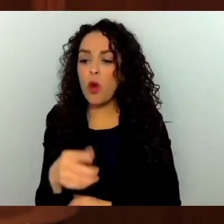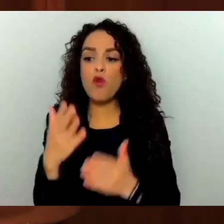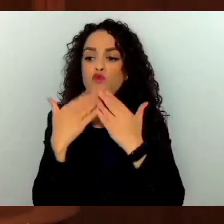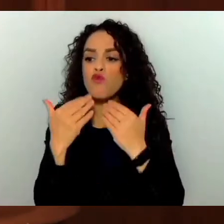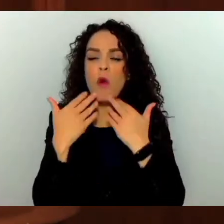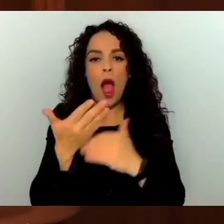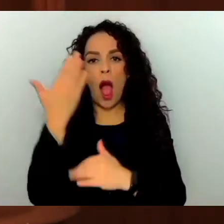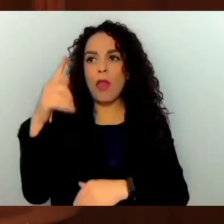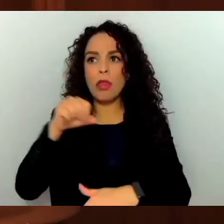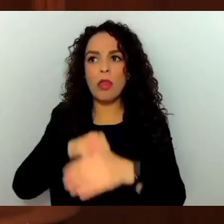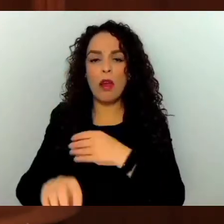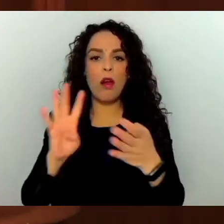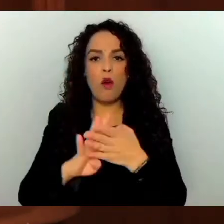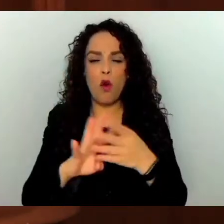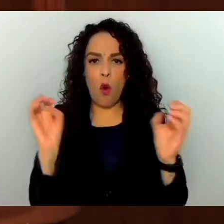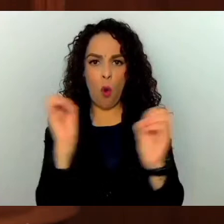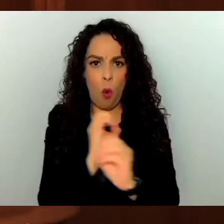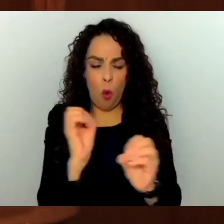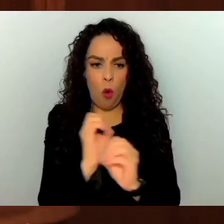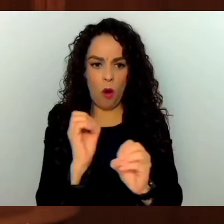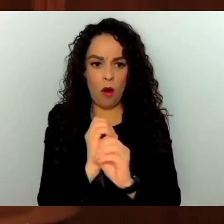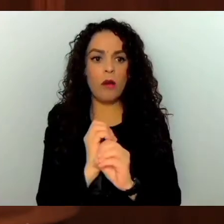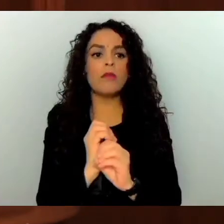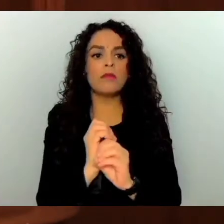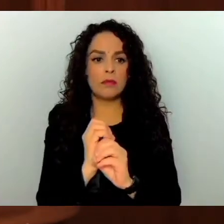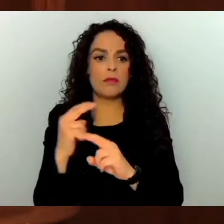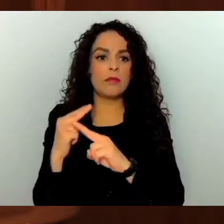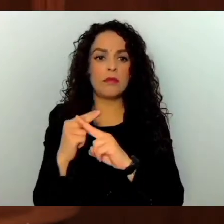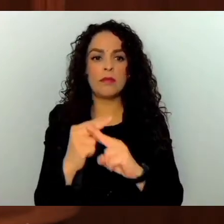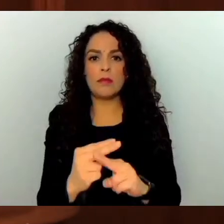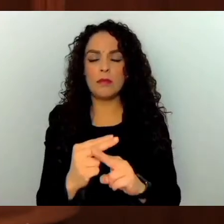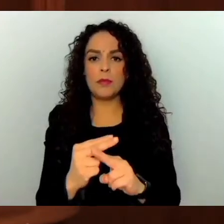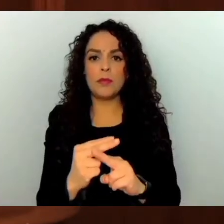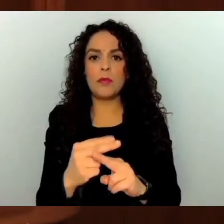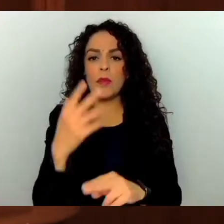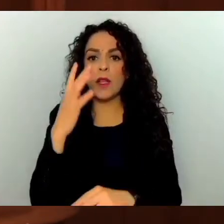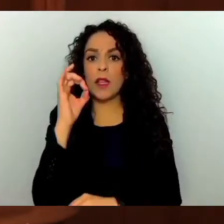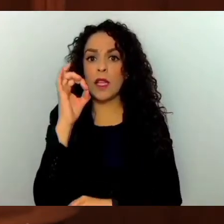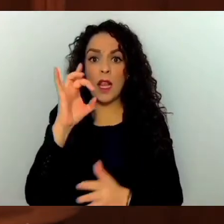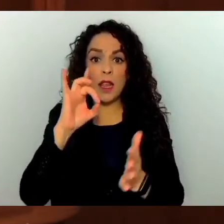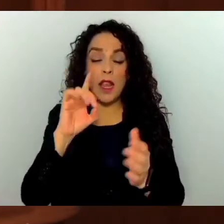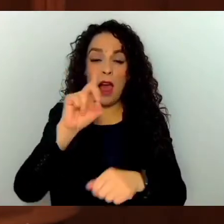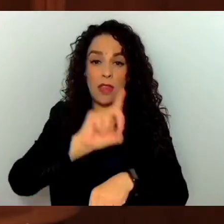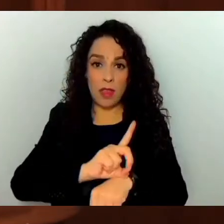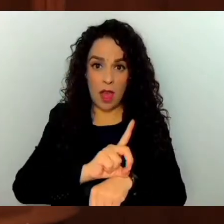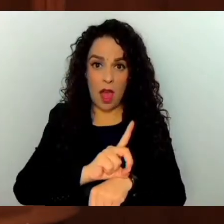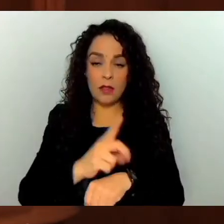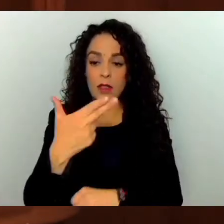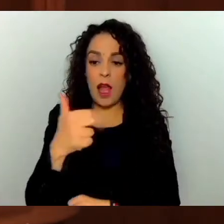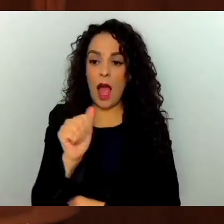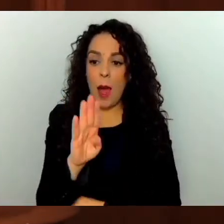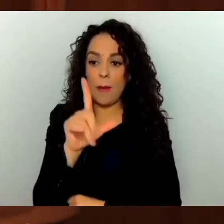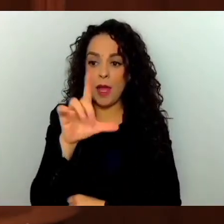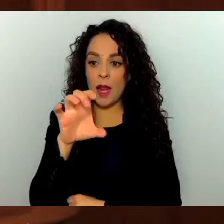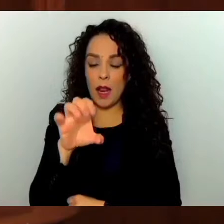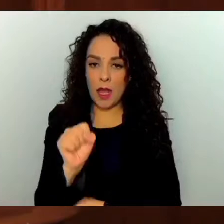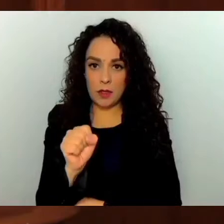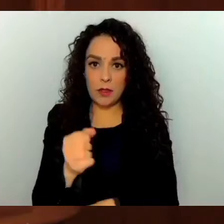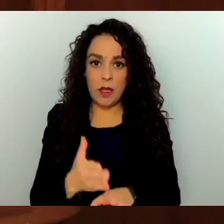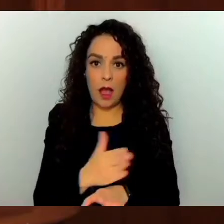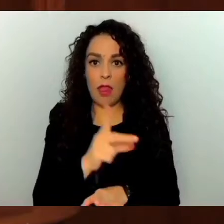autoridad correspondiente con una antigüedad no mayor a 30 días hábiles previos a la fecha de su presentación,